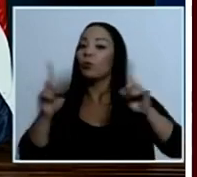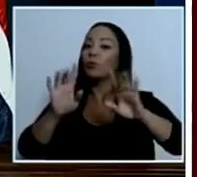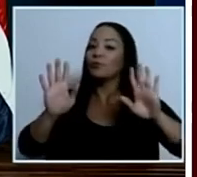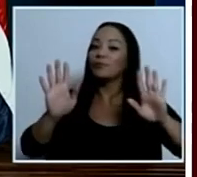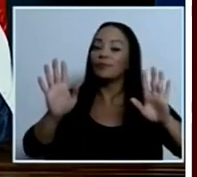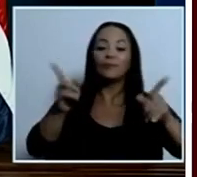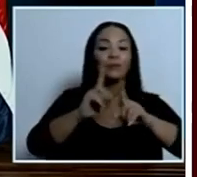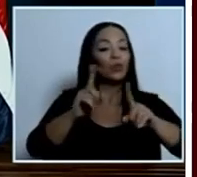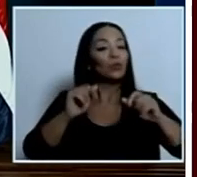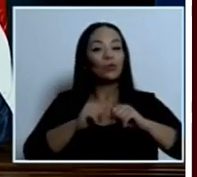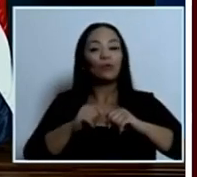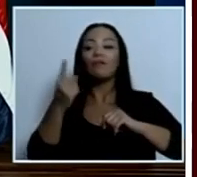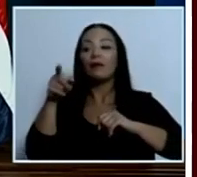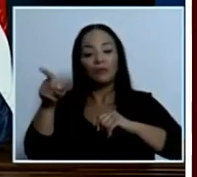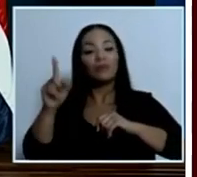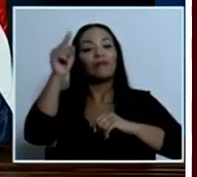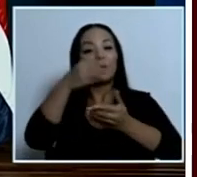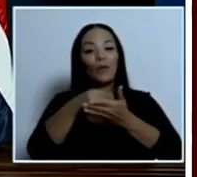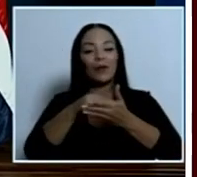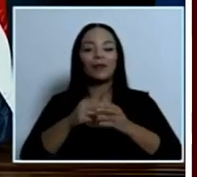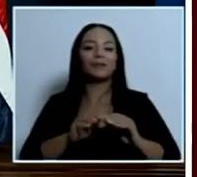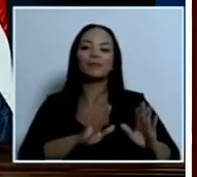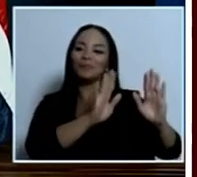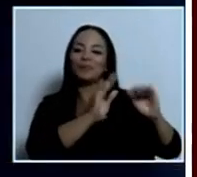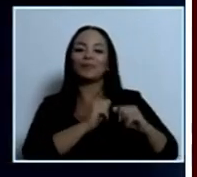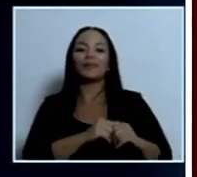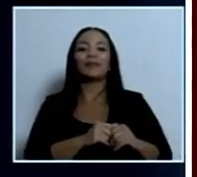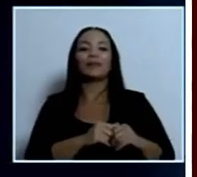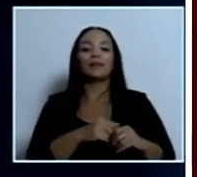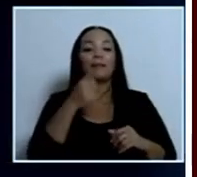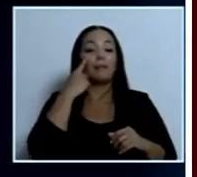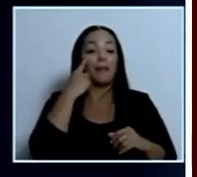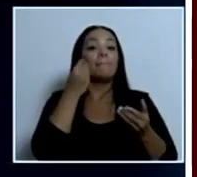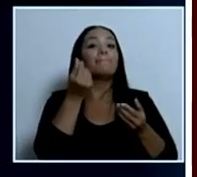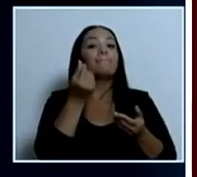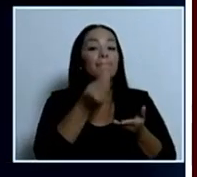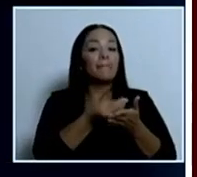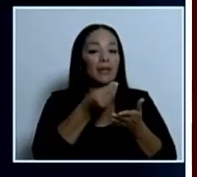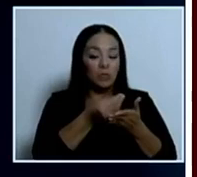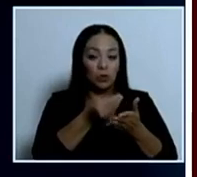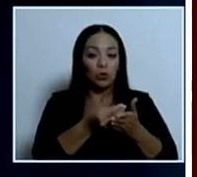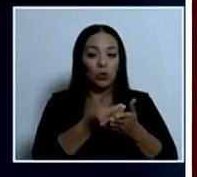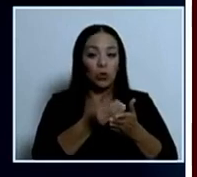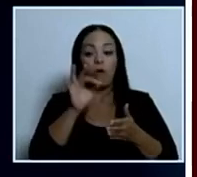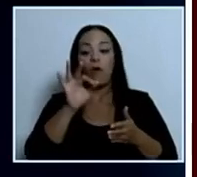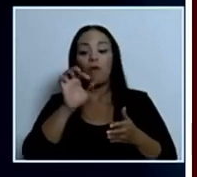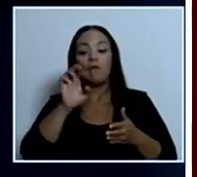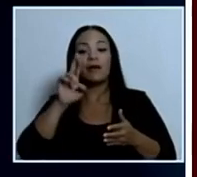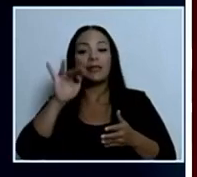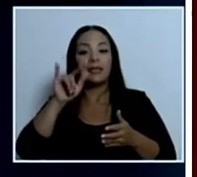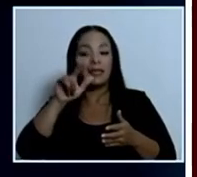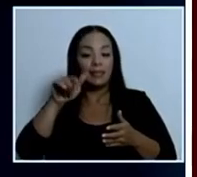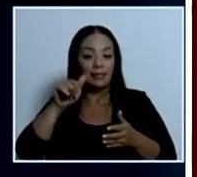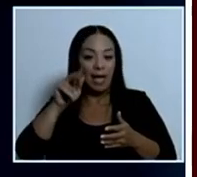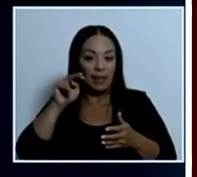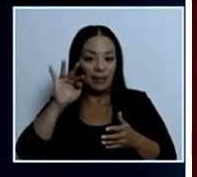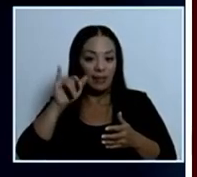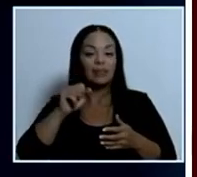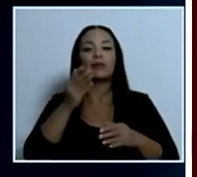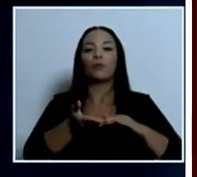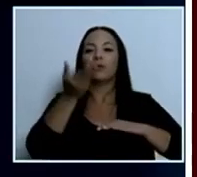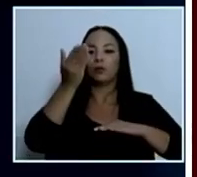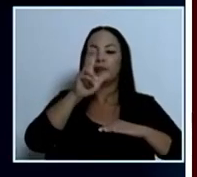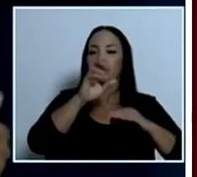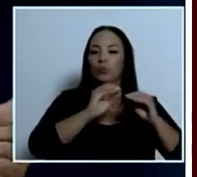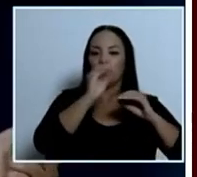no ha vuelto a ir a comprar. Los precios de los fertilizantes ciertamente incrementaron 300%. Esta reducción